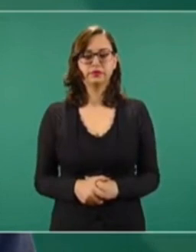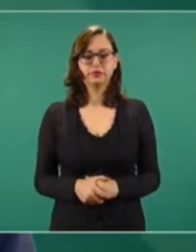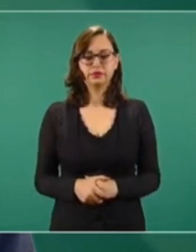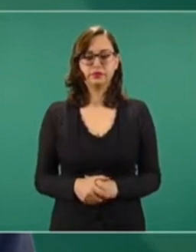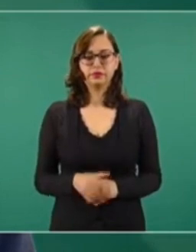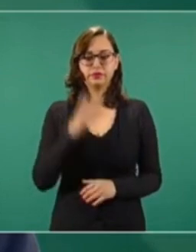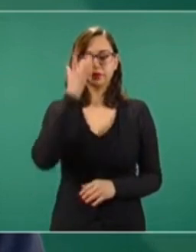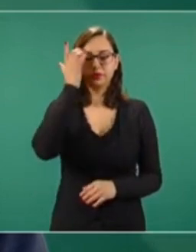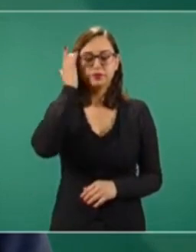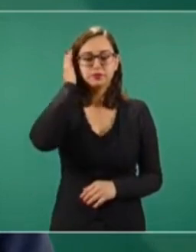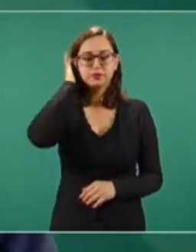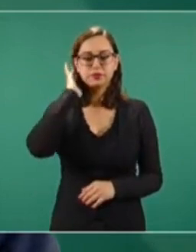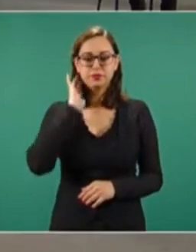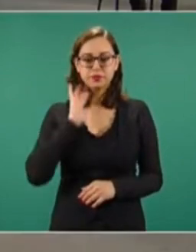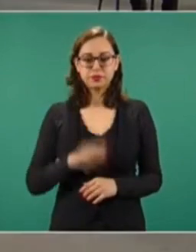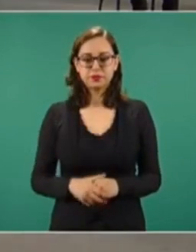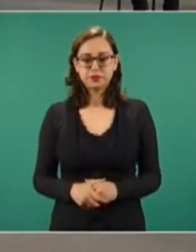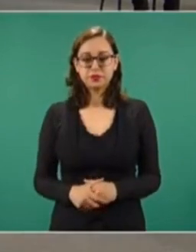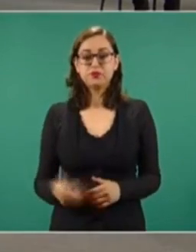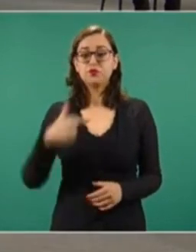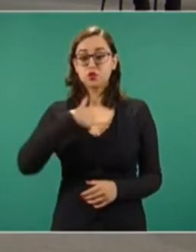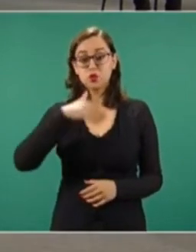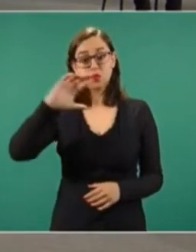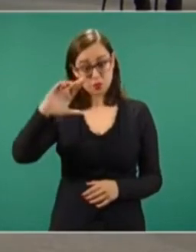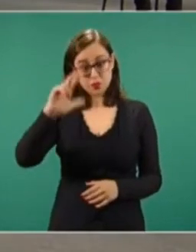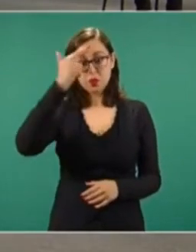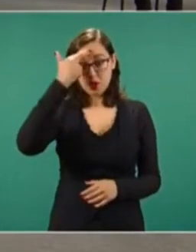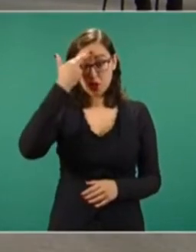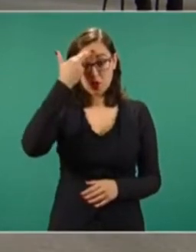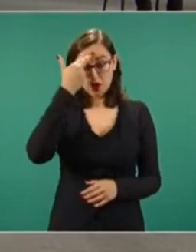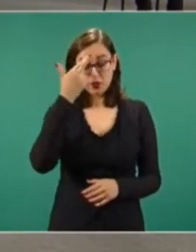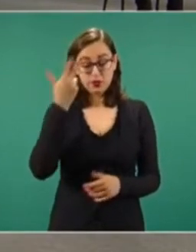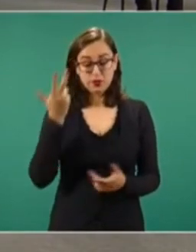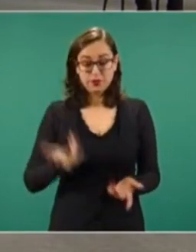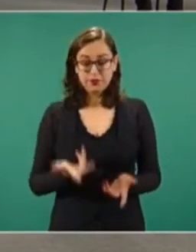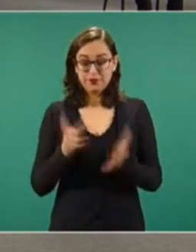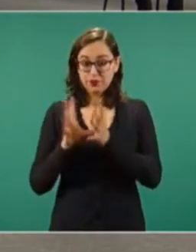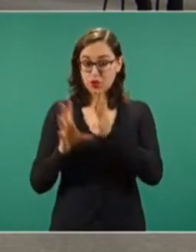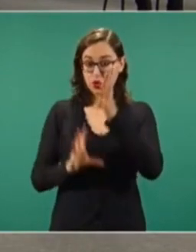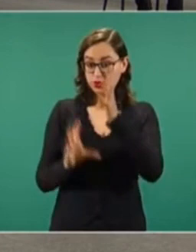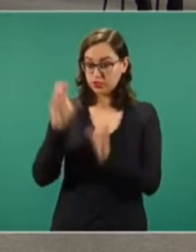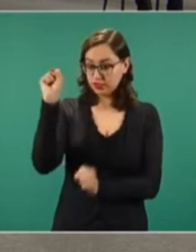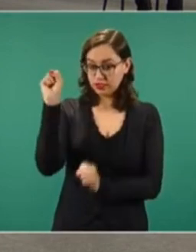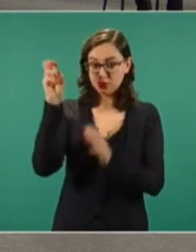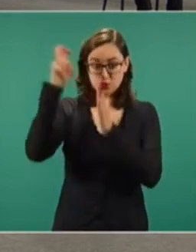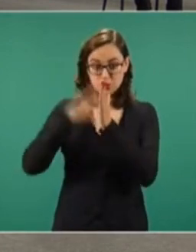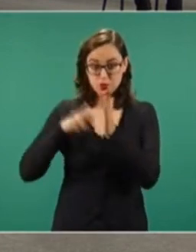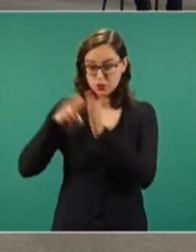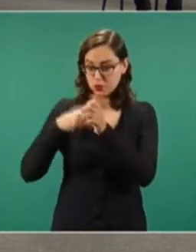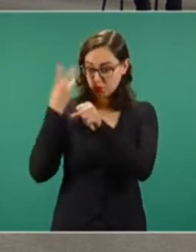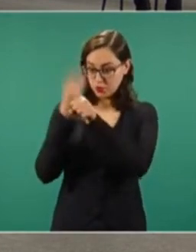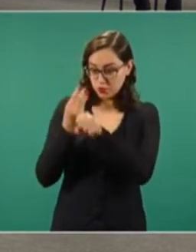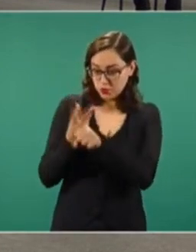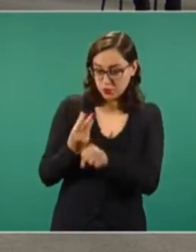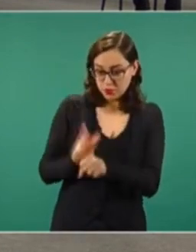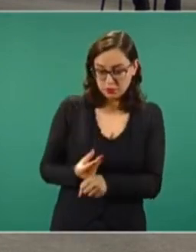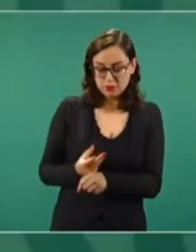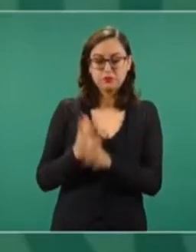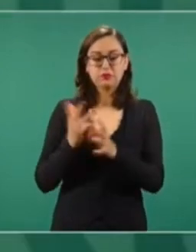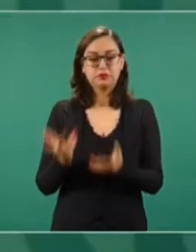Y recuerdo que fue una reforma constitucional que demandó la aprobación de las dos